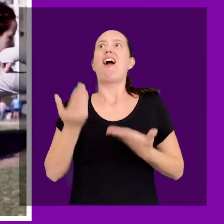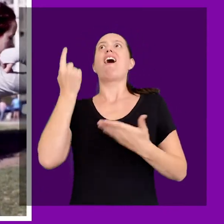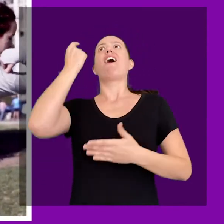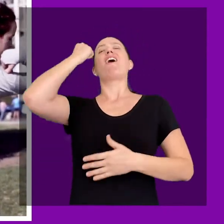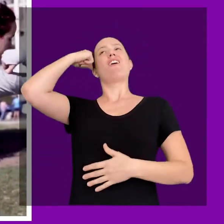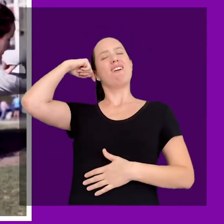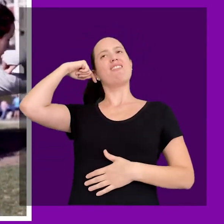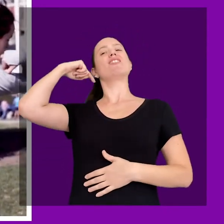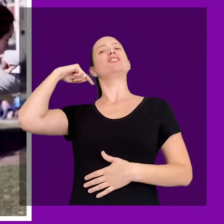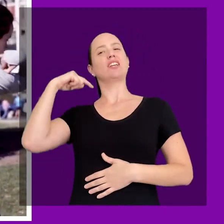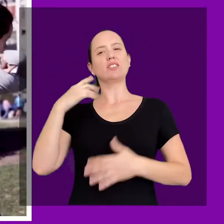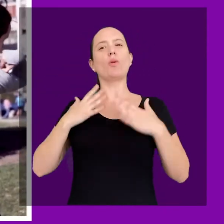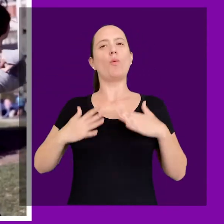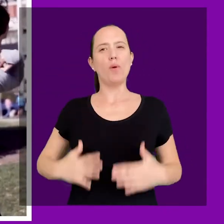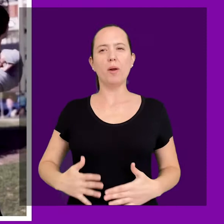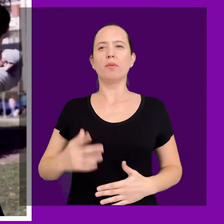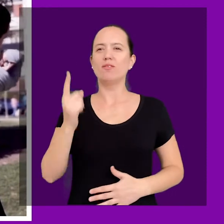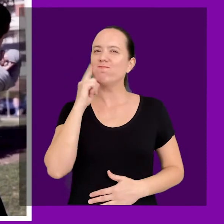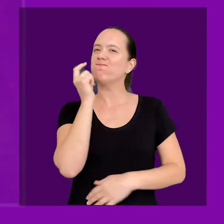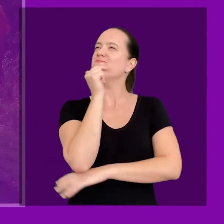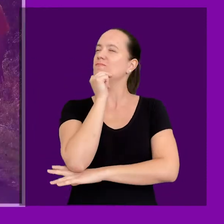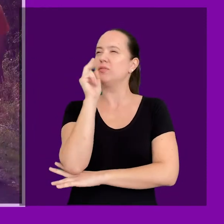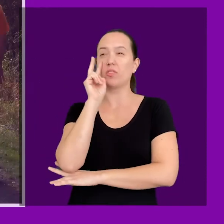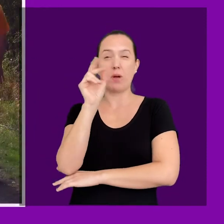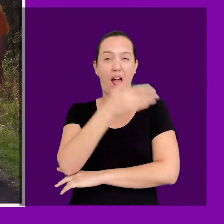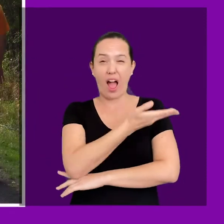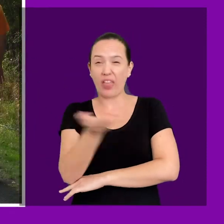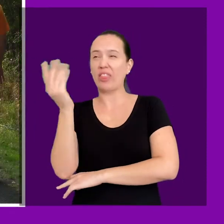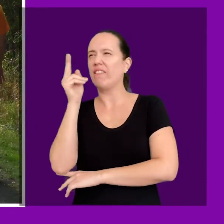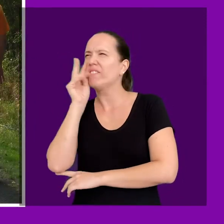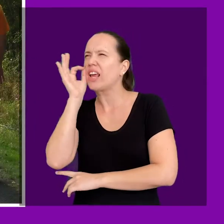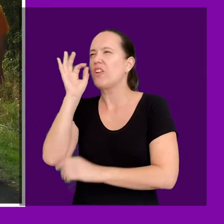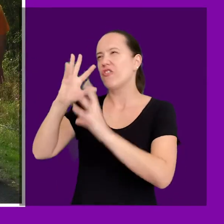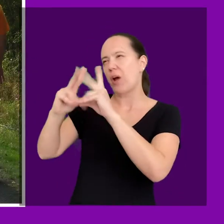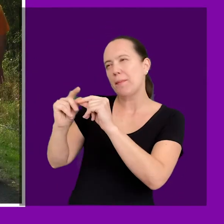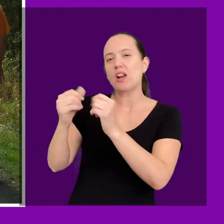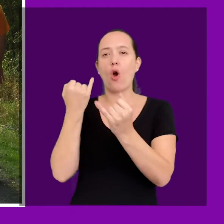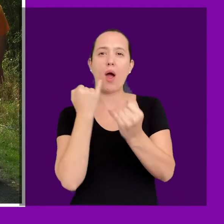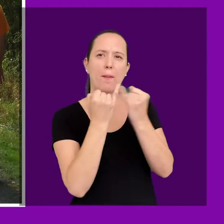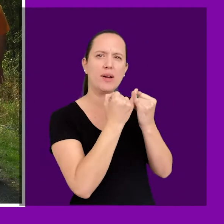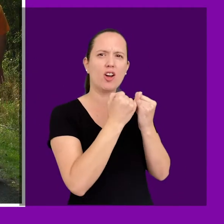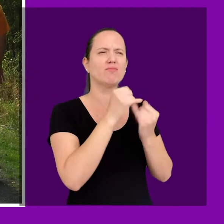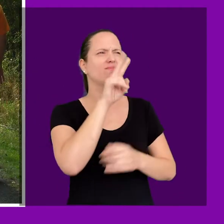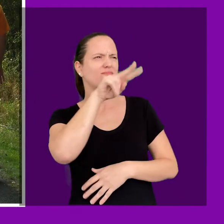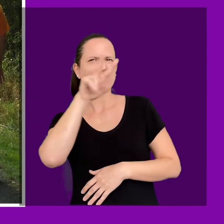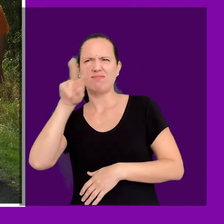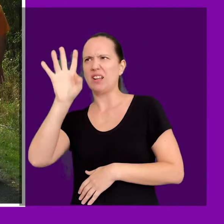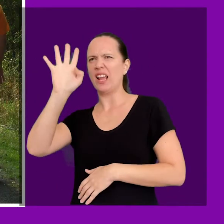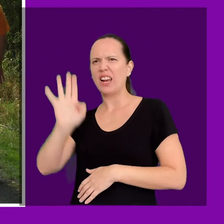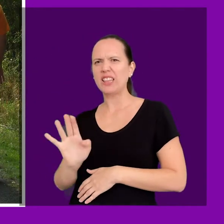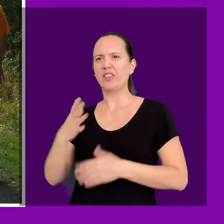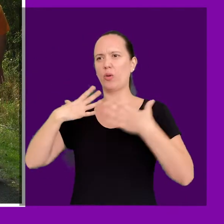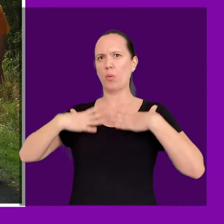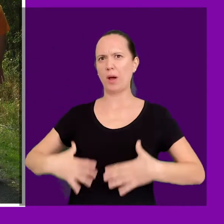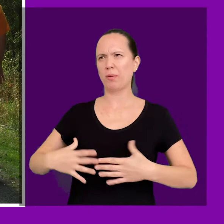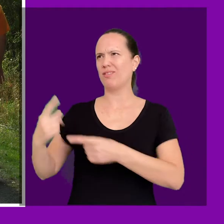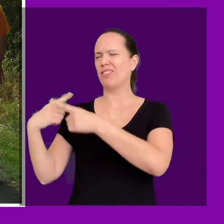experimentamos sobre la conciencia corporal, te proponemos que observes el cuerpo de familiares o amigos y distingas las particularidades de